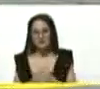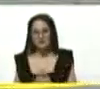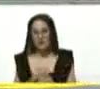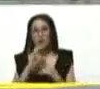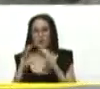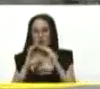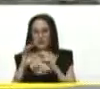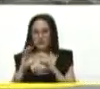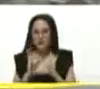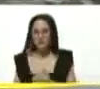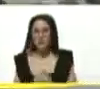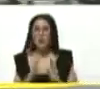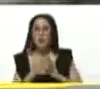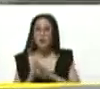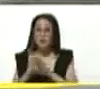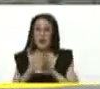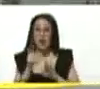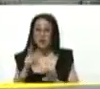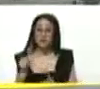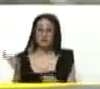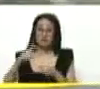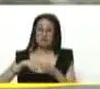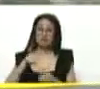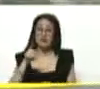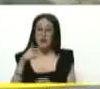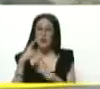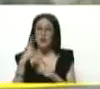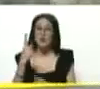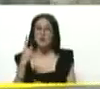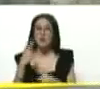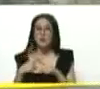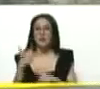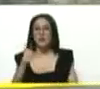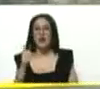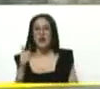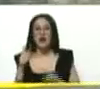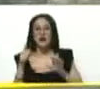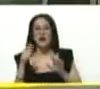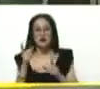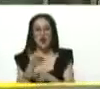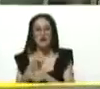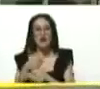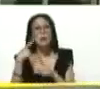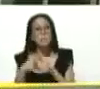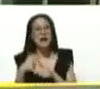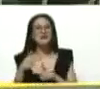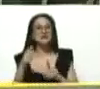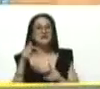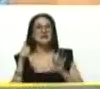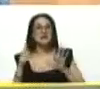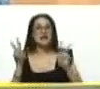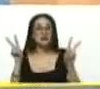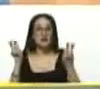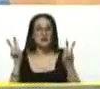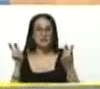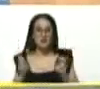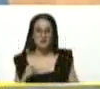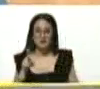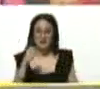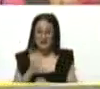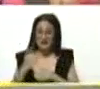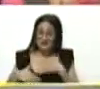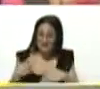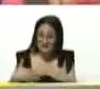Y las comunidades tienen mucho que ver con este, 1x10 es el buen gobierno y los 6 temas. Ahí estamos, nosotros trabajando